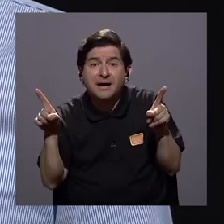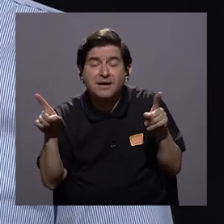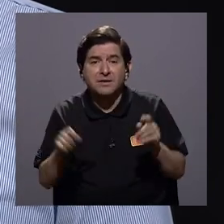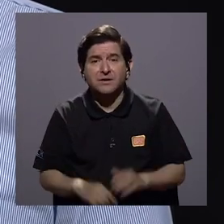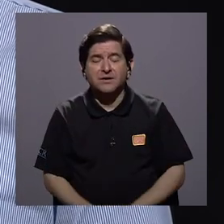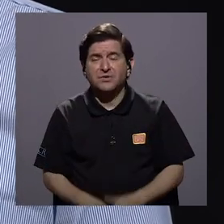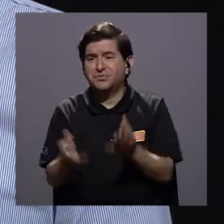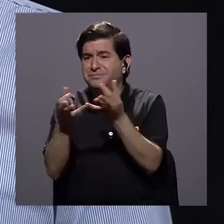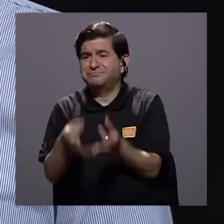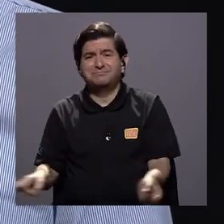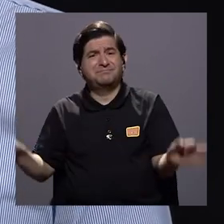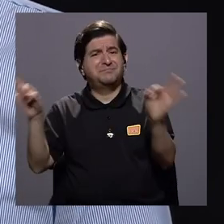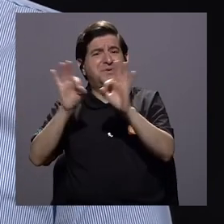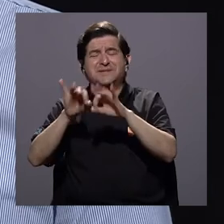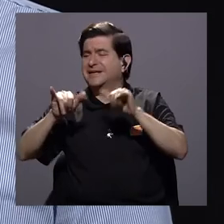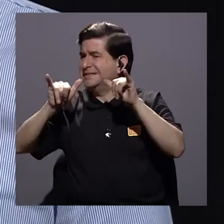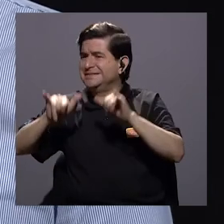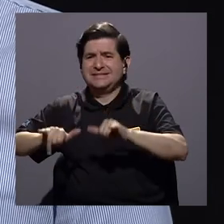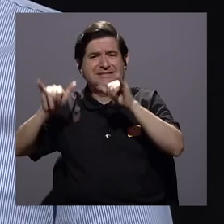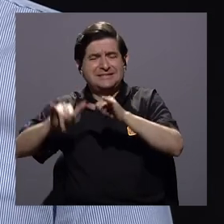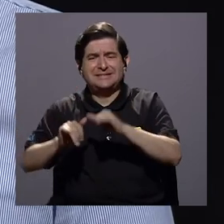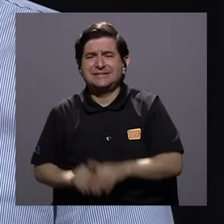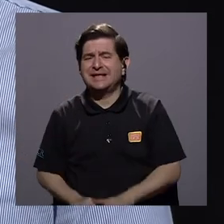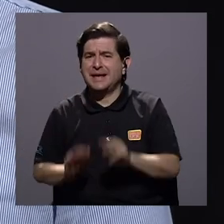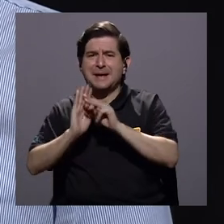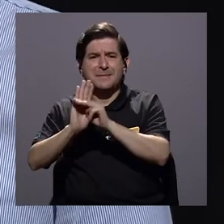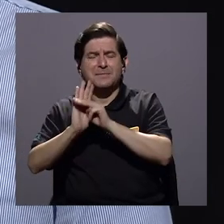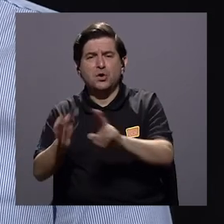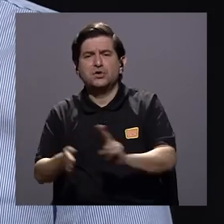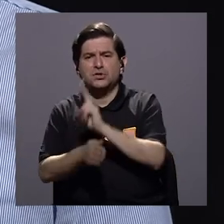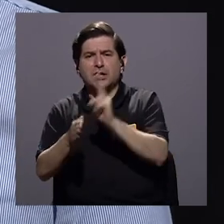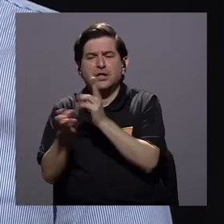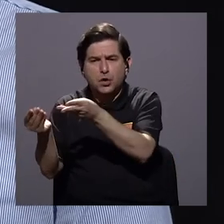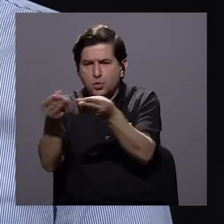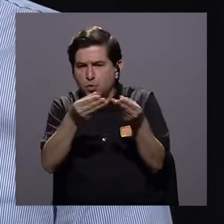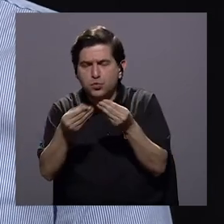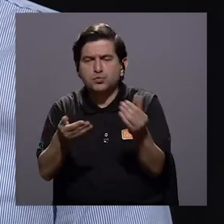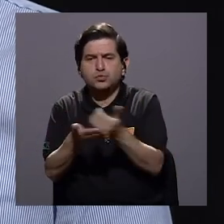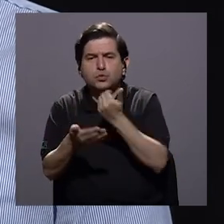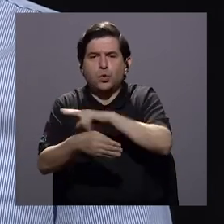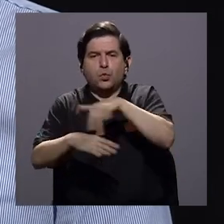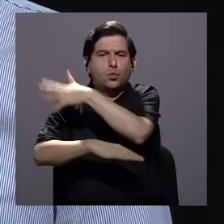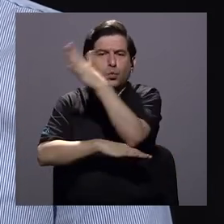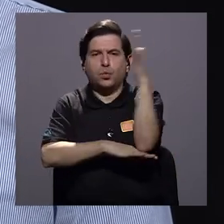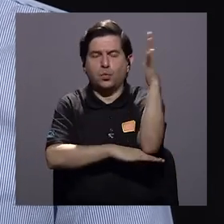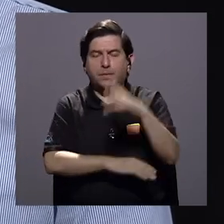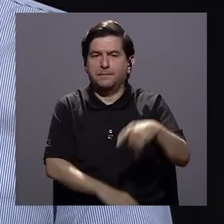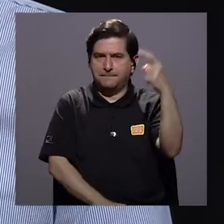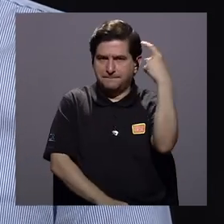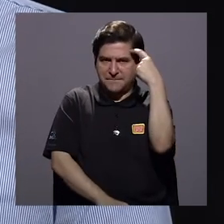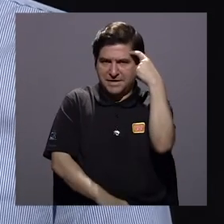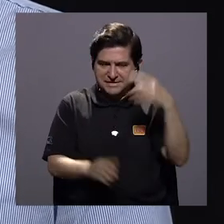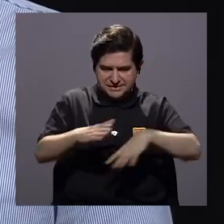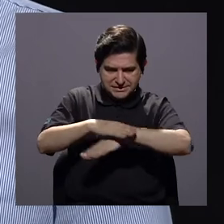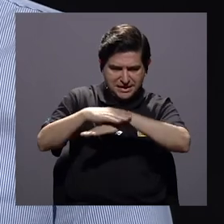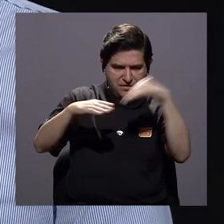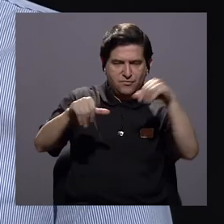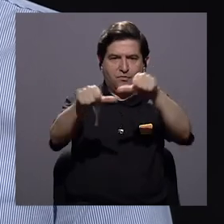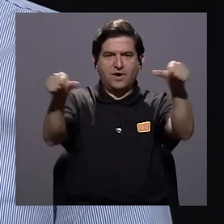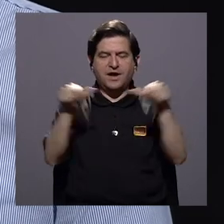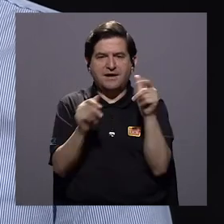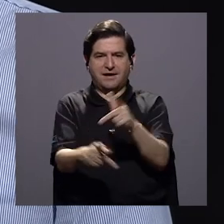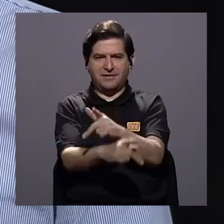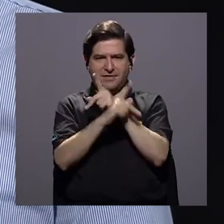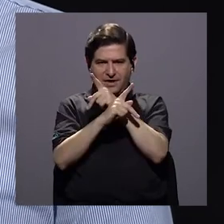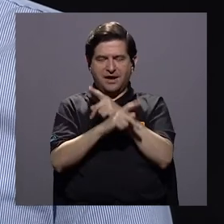una importante insostenibilidad en los patrones de uso del territorio y de los recursos naturales. Cuando pensamos fuera de las áreas